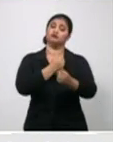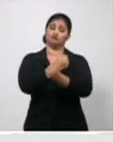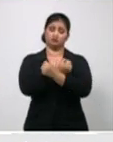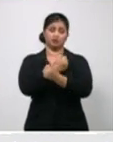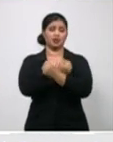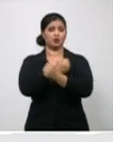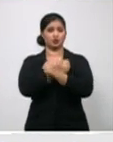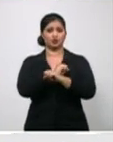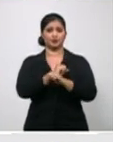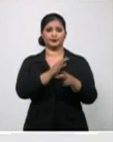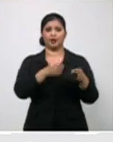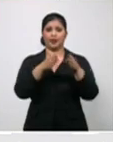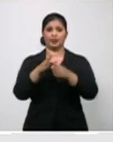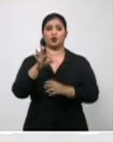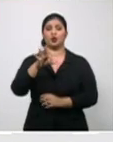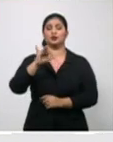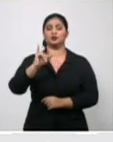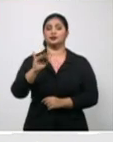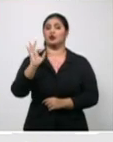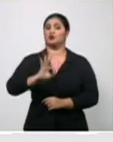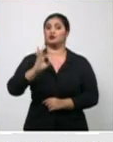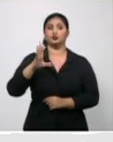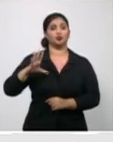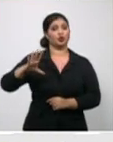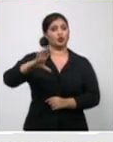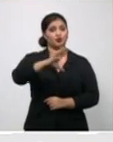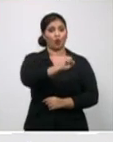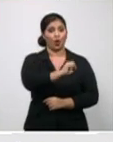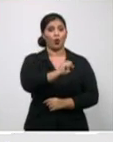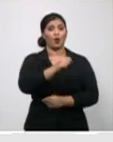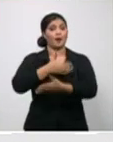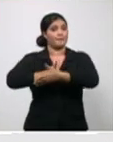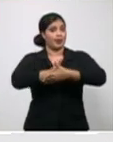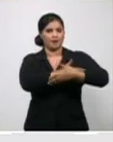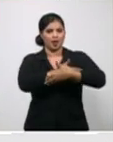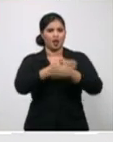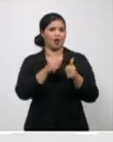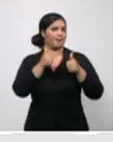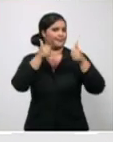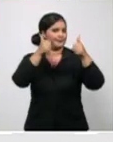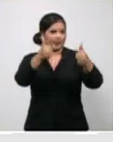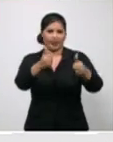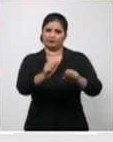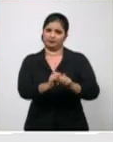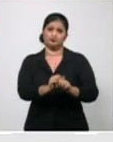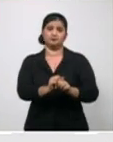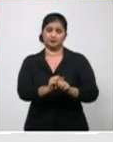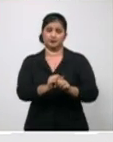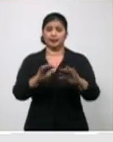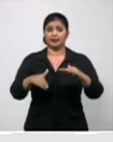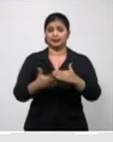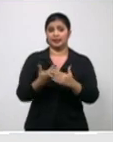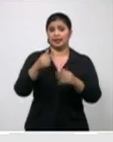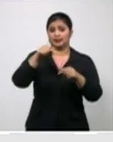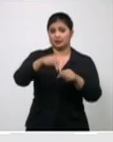diagnosticados recuperados ya de alta y ninguno en el día de hoy en estado, perdón,